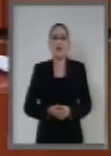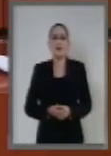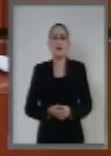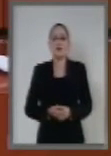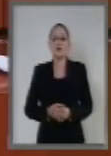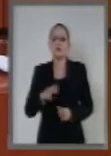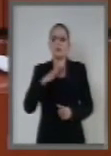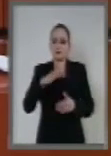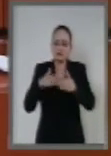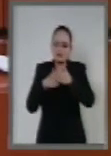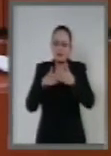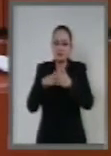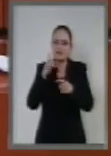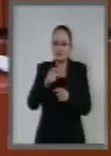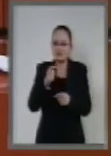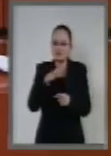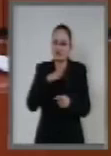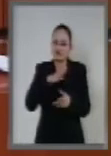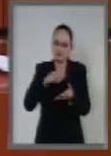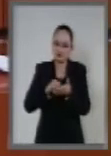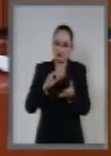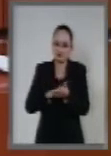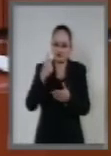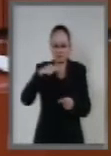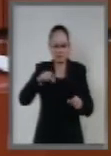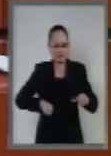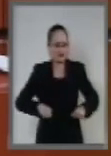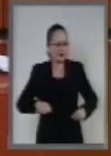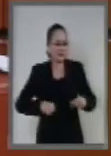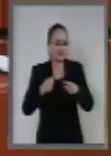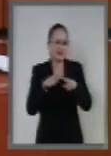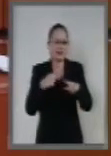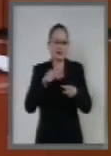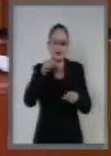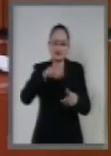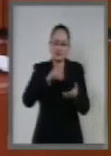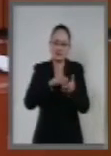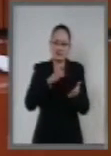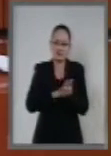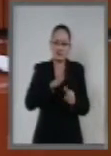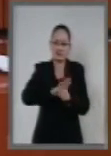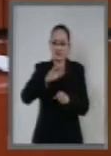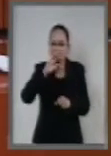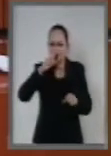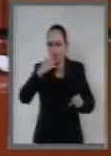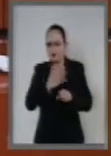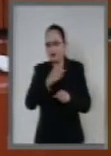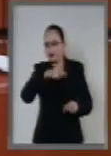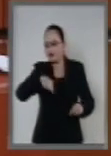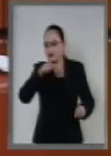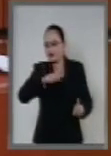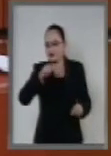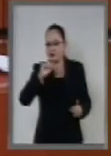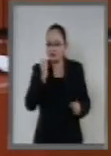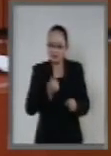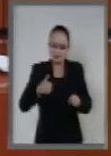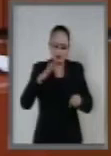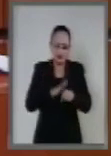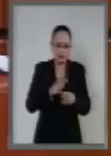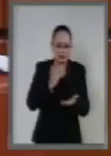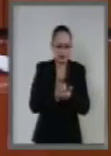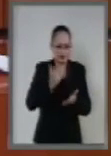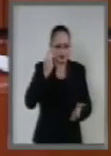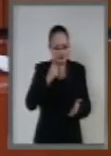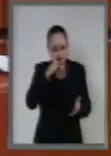prescripción de acciones para fincar responsabilidades por faltas administrativas graves